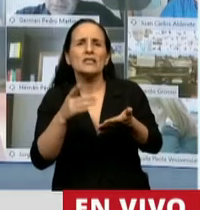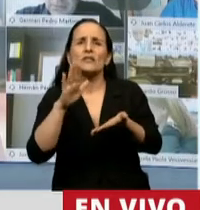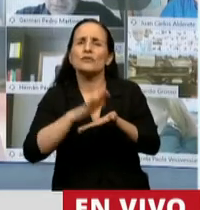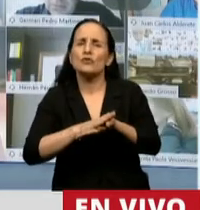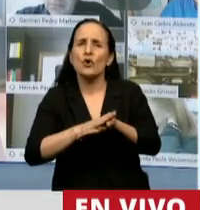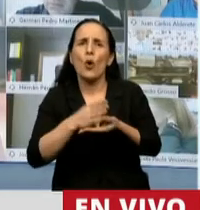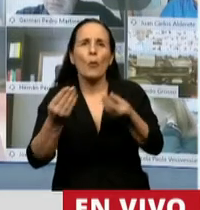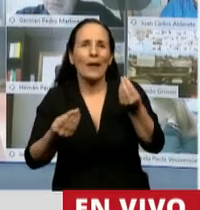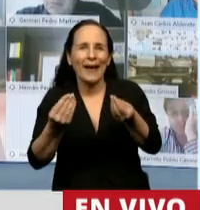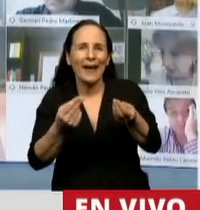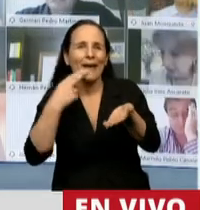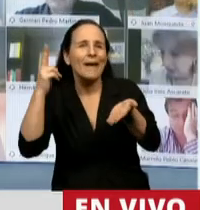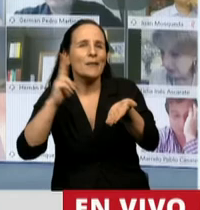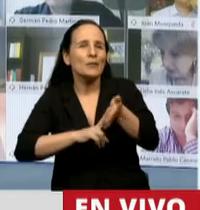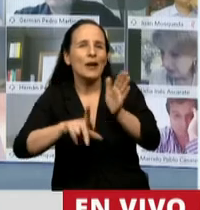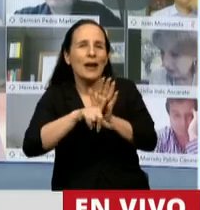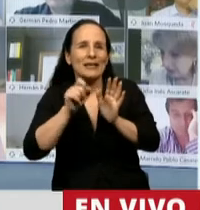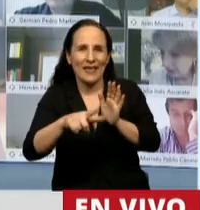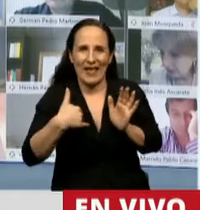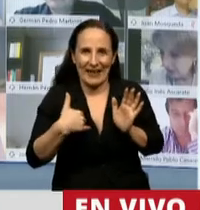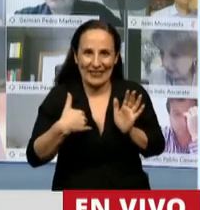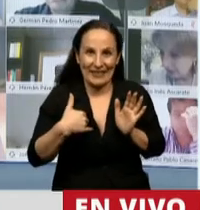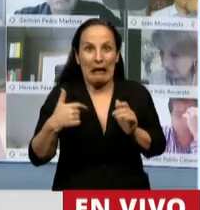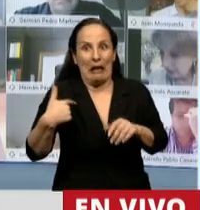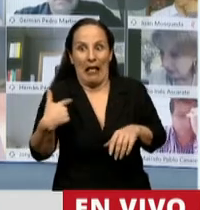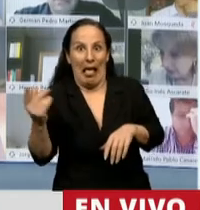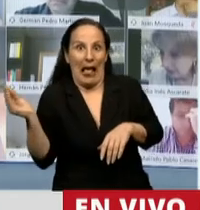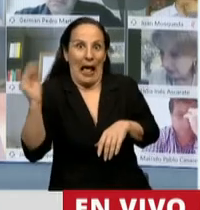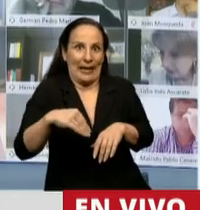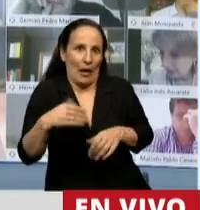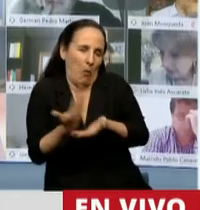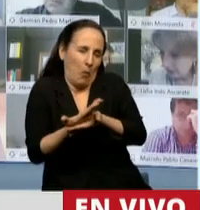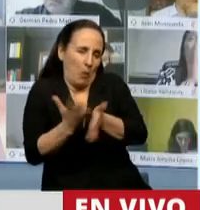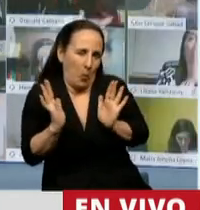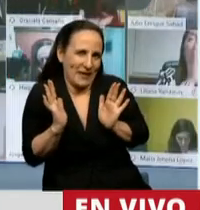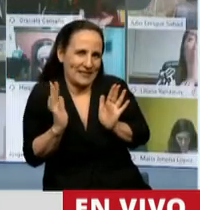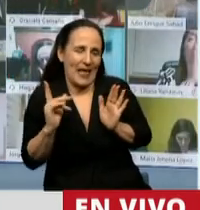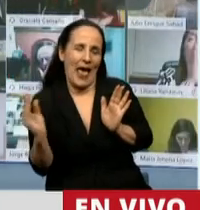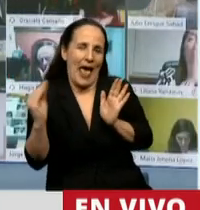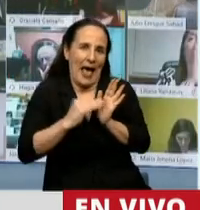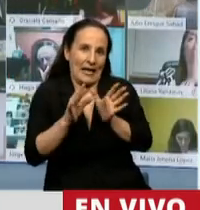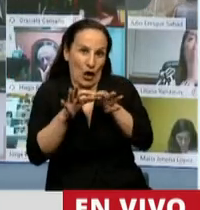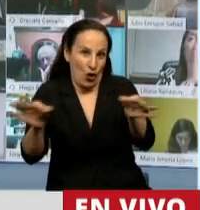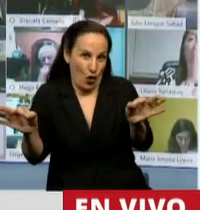regulaciones tributarias argentinas. Y ahí viene un segundo agregado que proponemos a este artículo